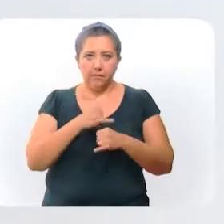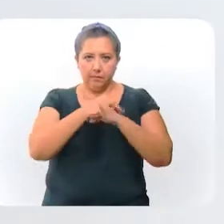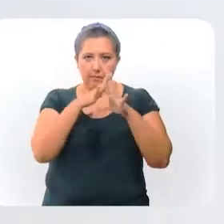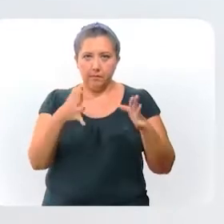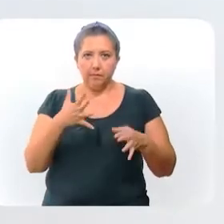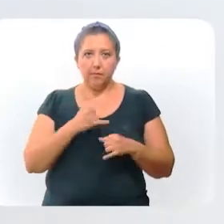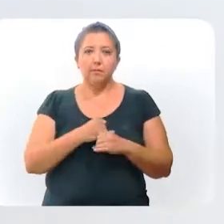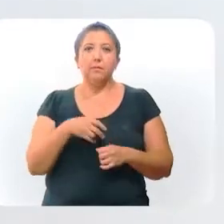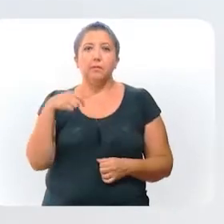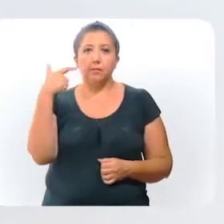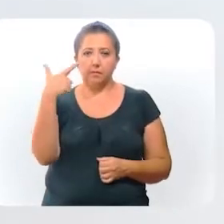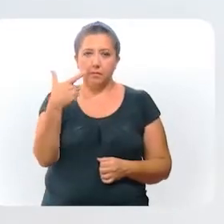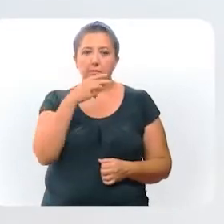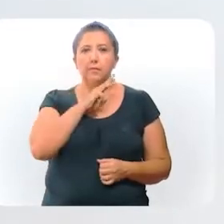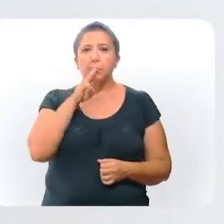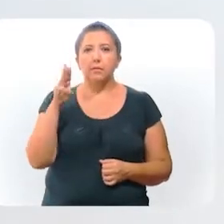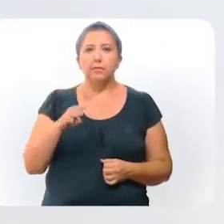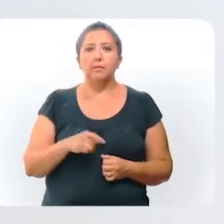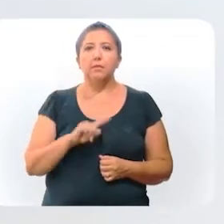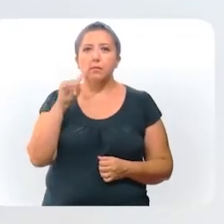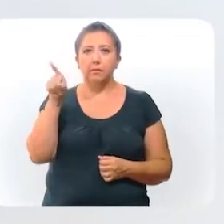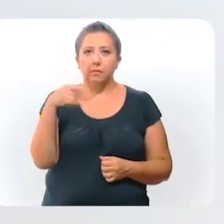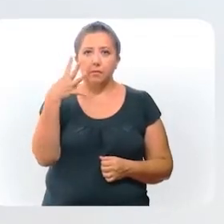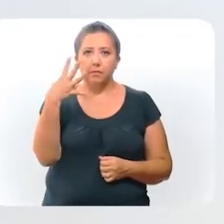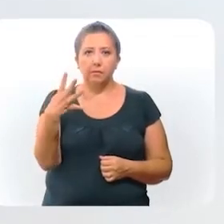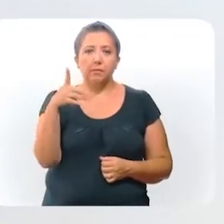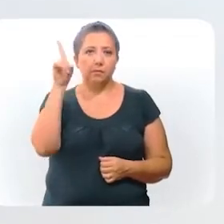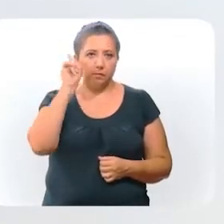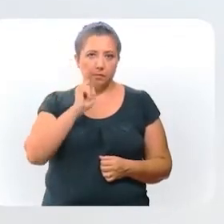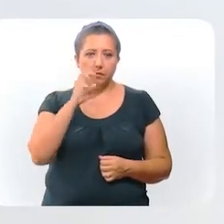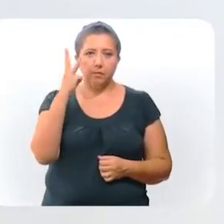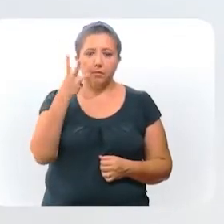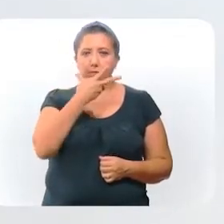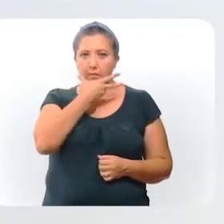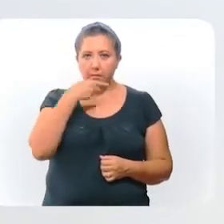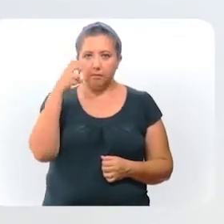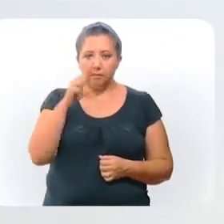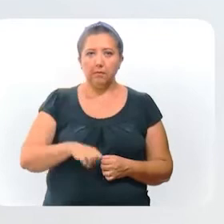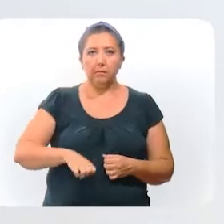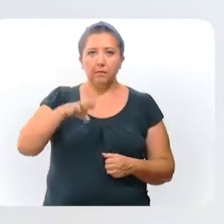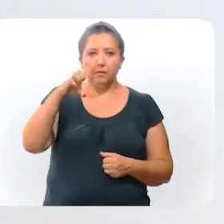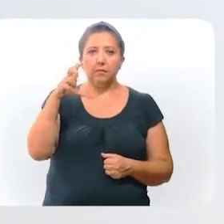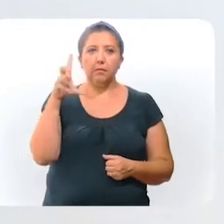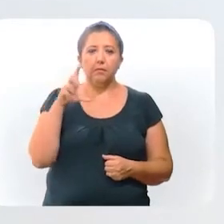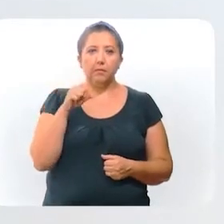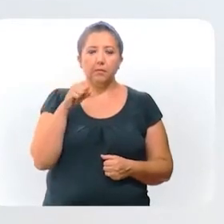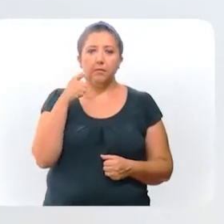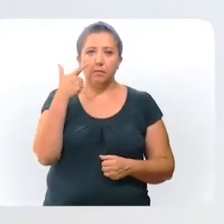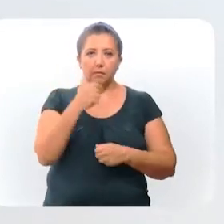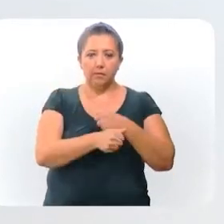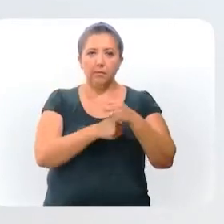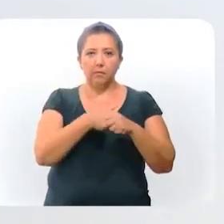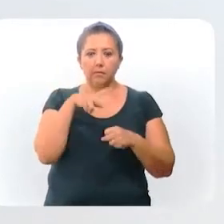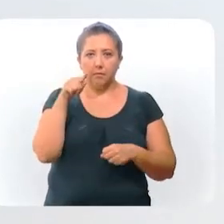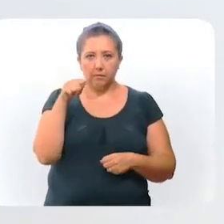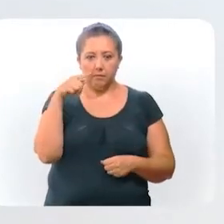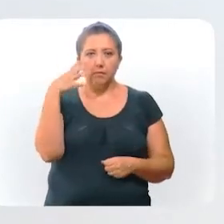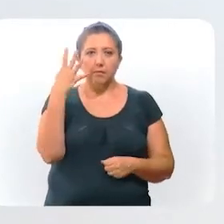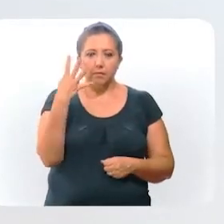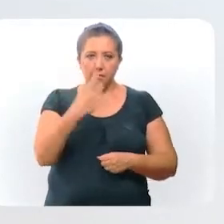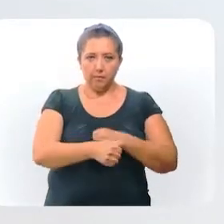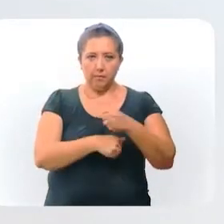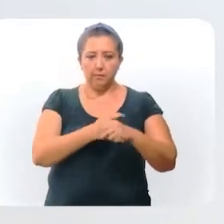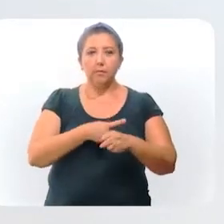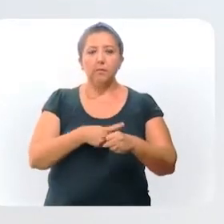en este parte médico informamos de 7 fallecimientos. Son 4 mujeres y 3 hombres, de un rango de edad de 27 años a 74